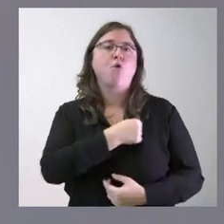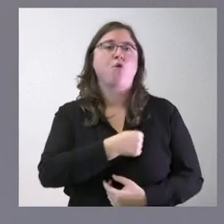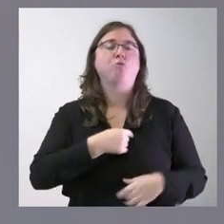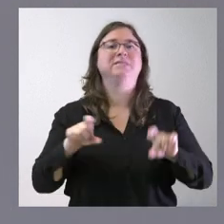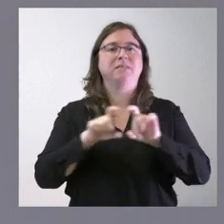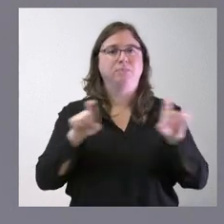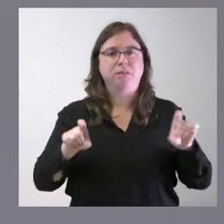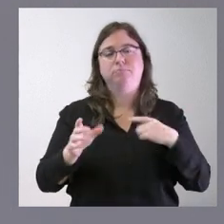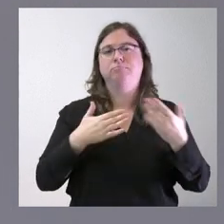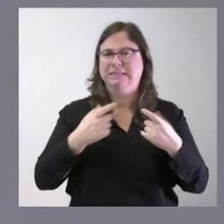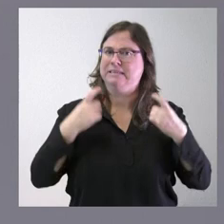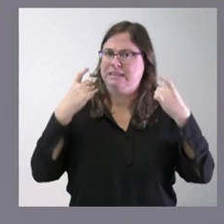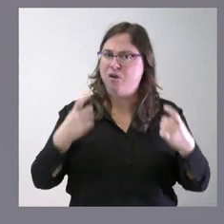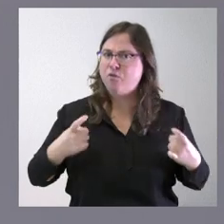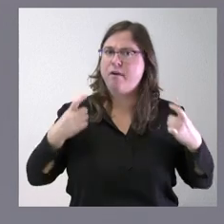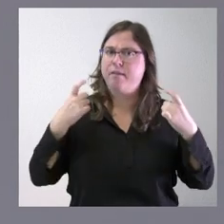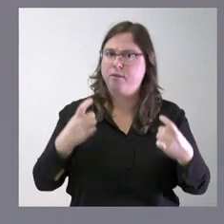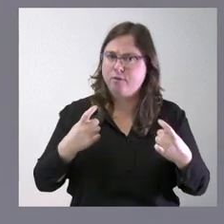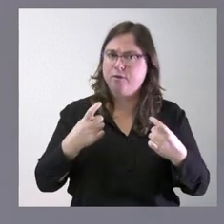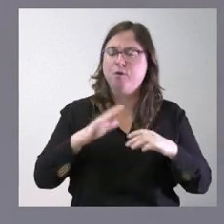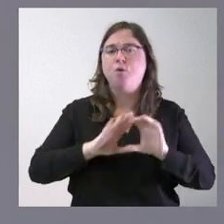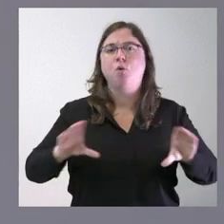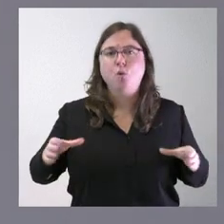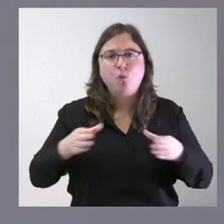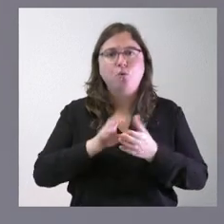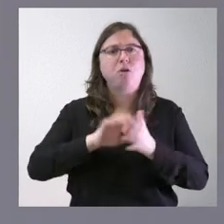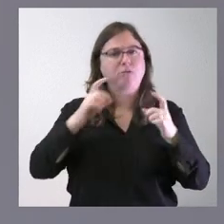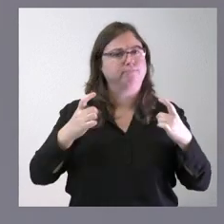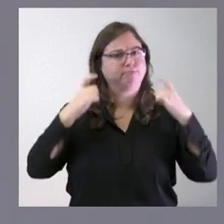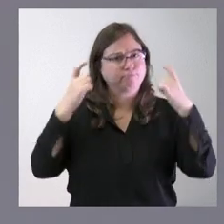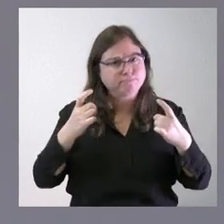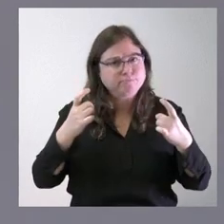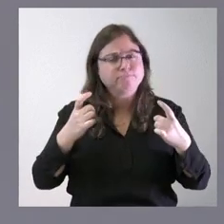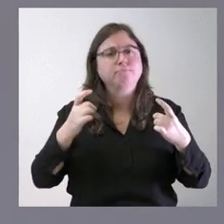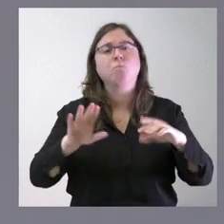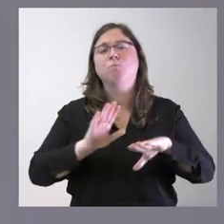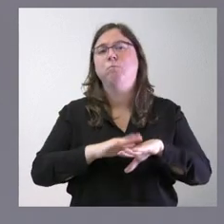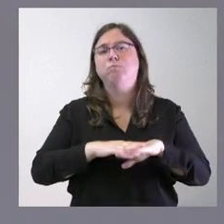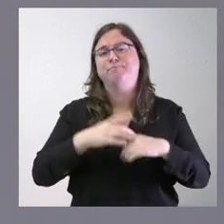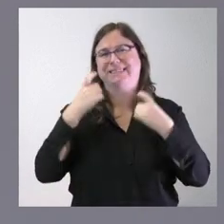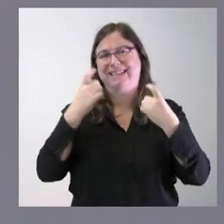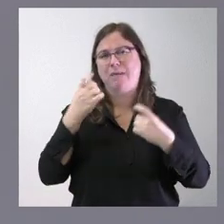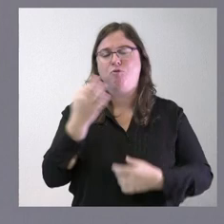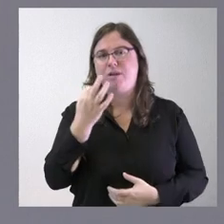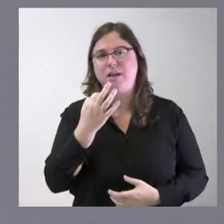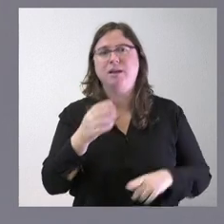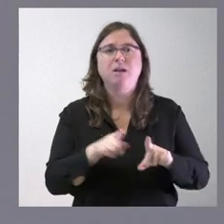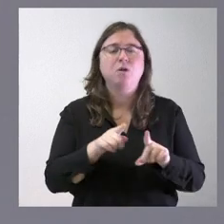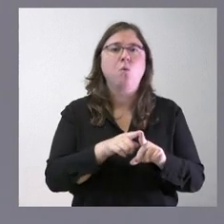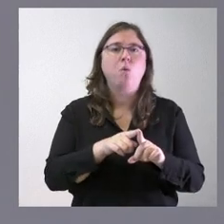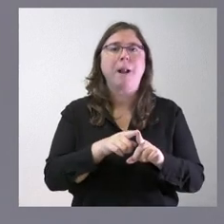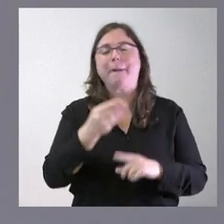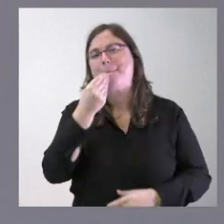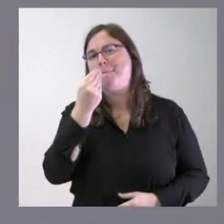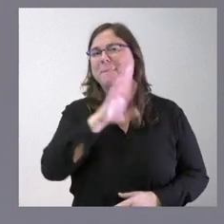está haciendo un esfuerzo lógicamente por parte de la Junta de Castilla en la que nos pueda corresponder por intentar abordar la mejora en las